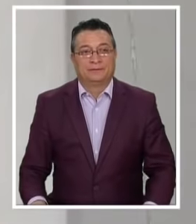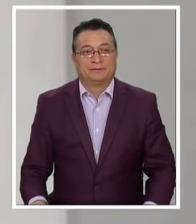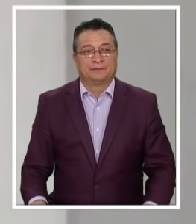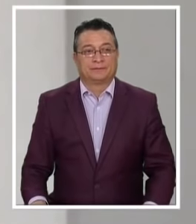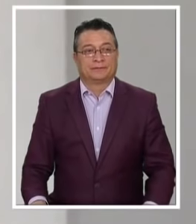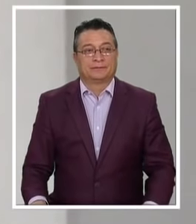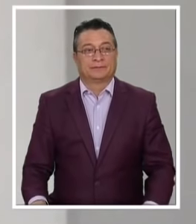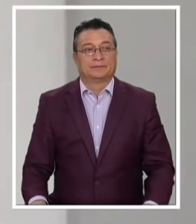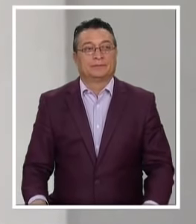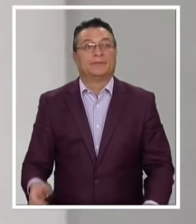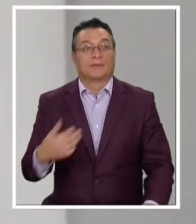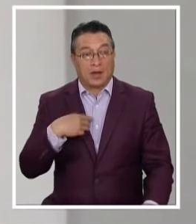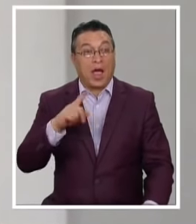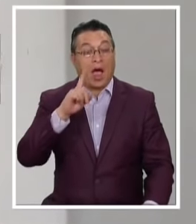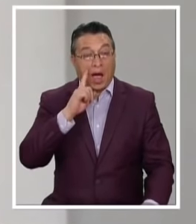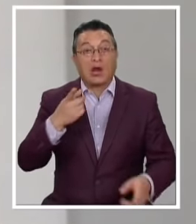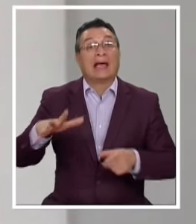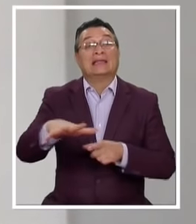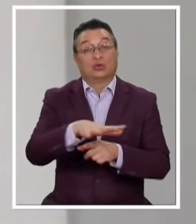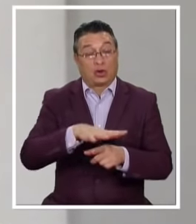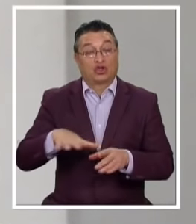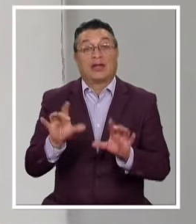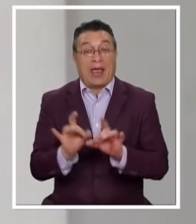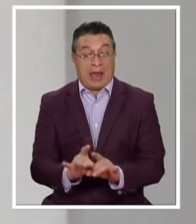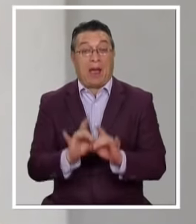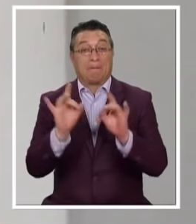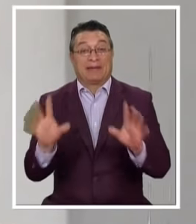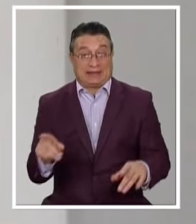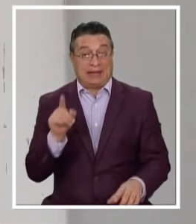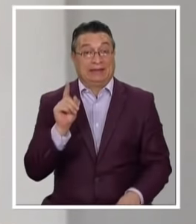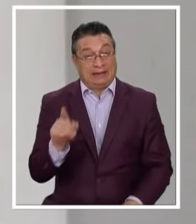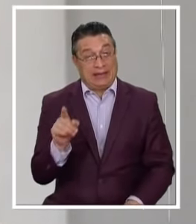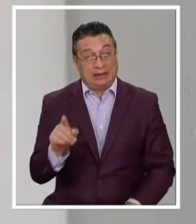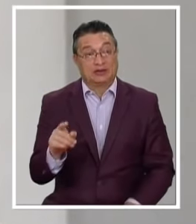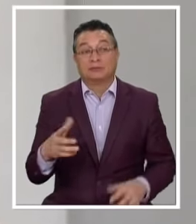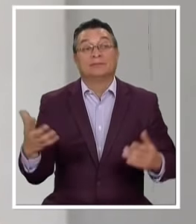Y hay una situación Especial Con respecto a esto